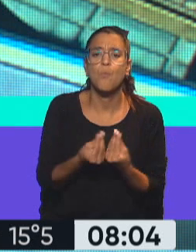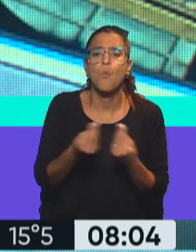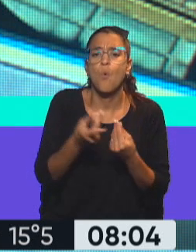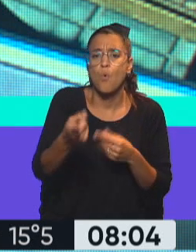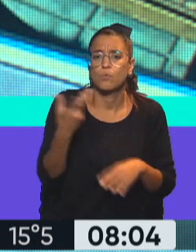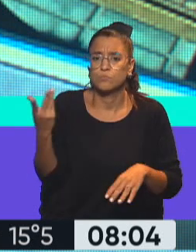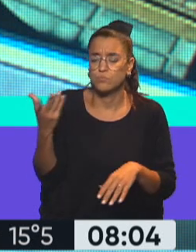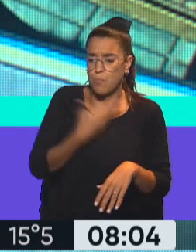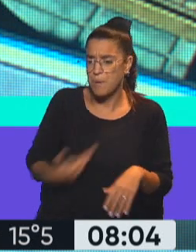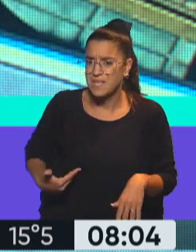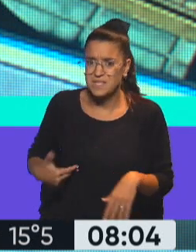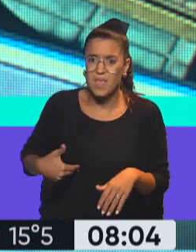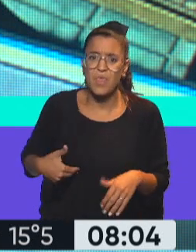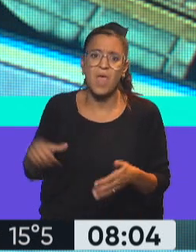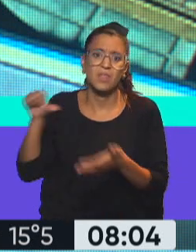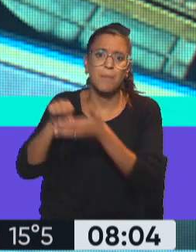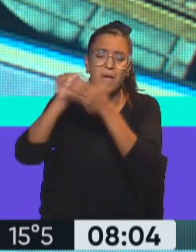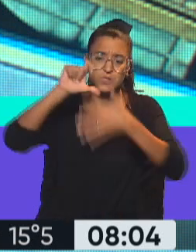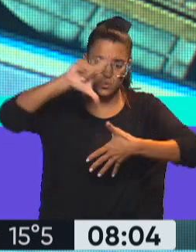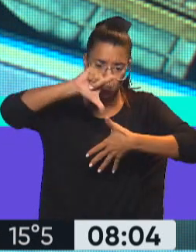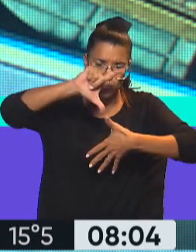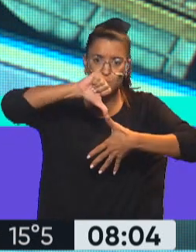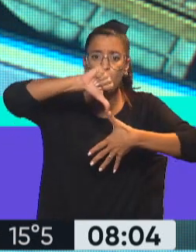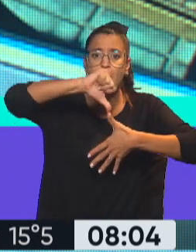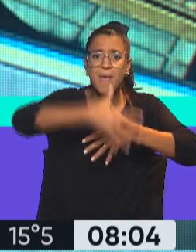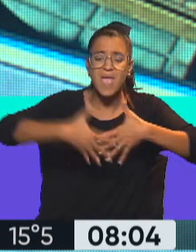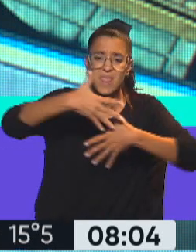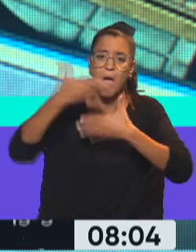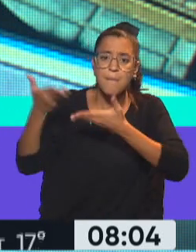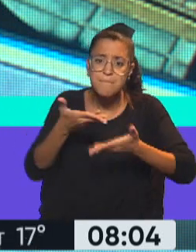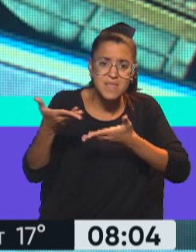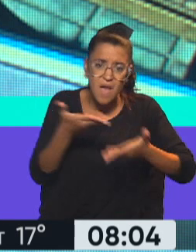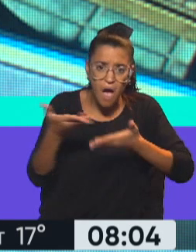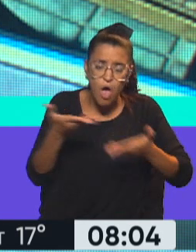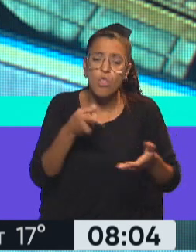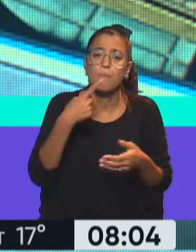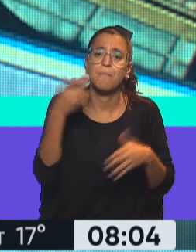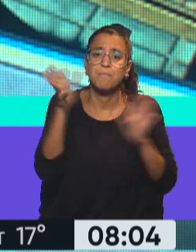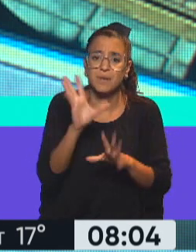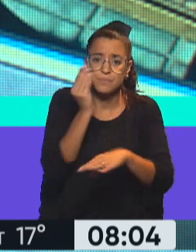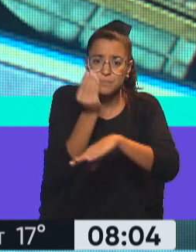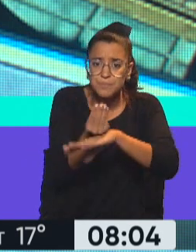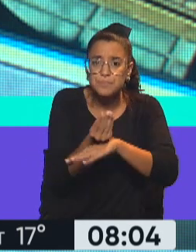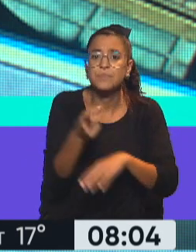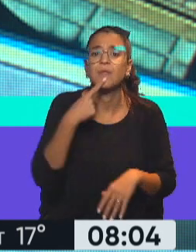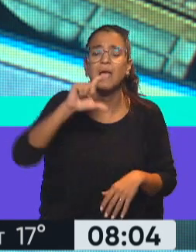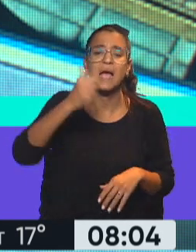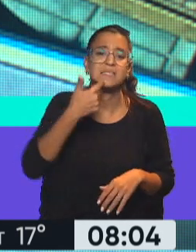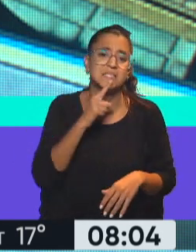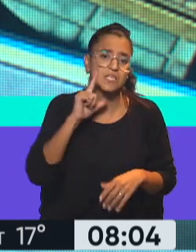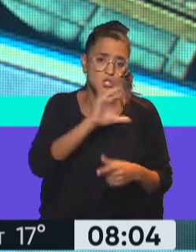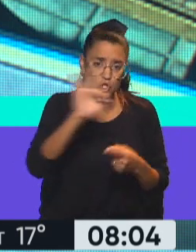de todo el país, del continente sudamericano, que han sido invitados, fundamentalmente, para participar de esta asunción. Por allí estará Castillo.